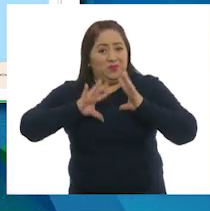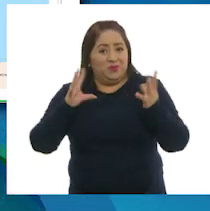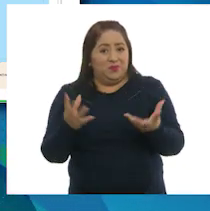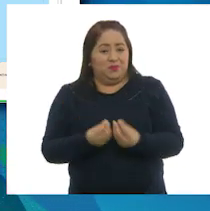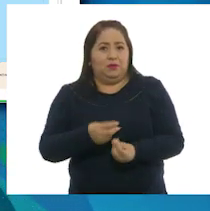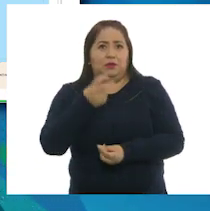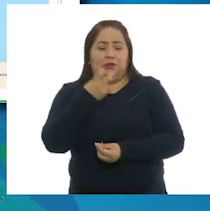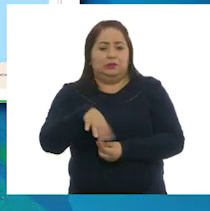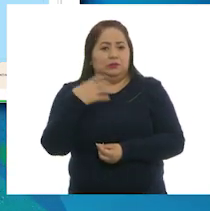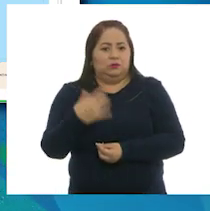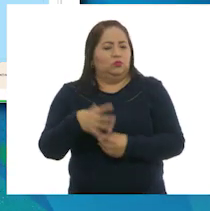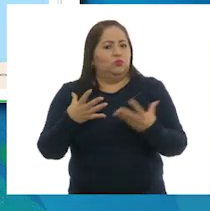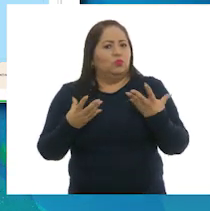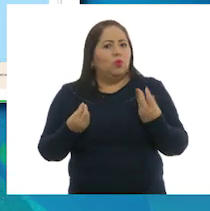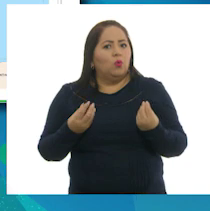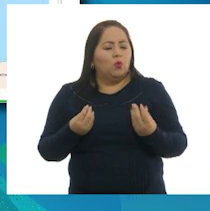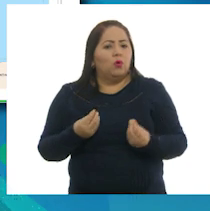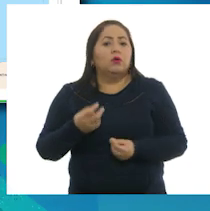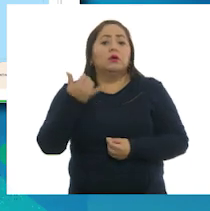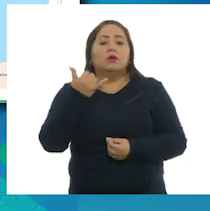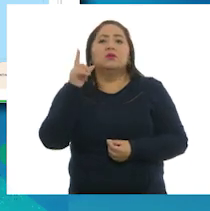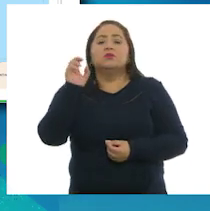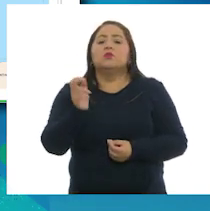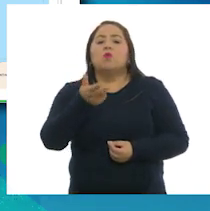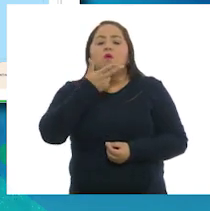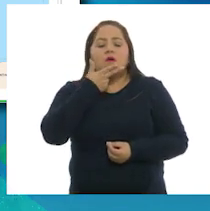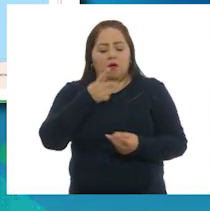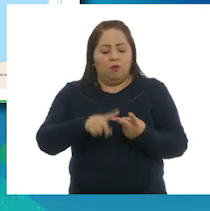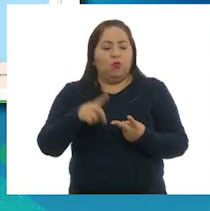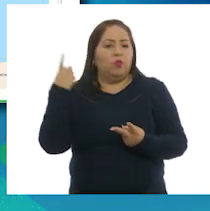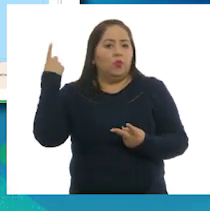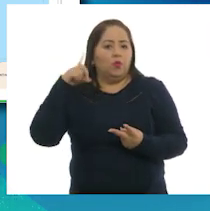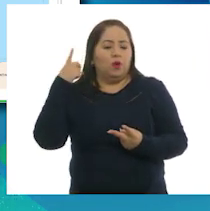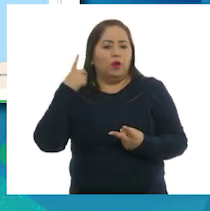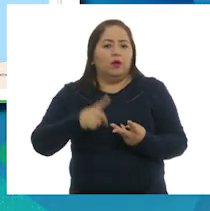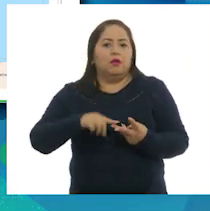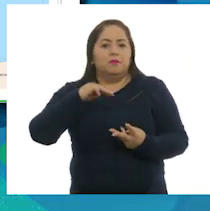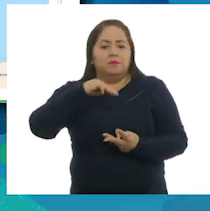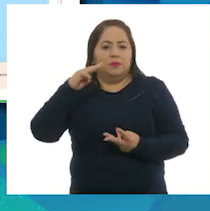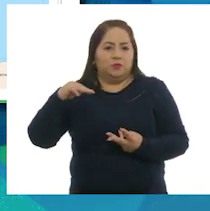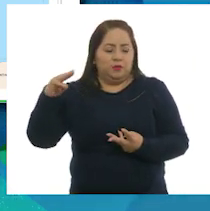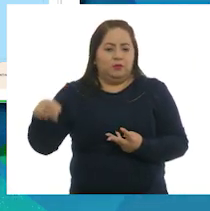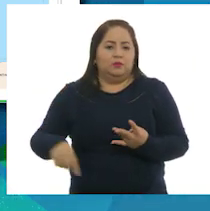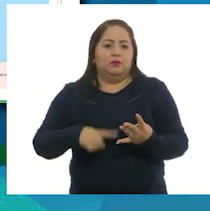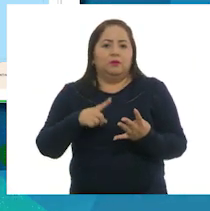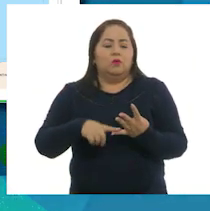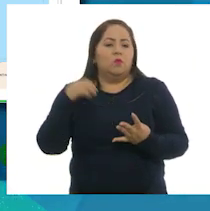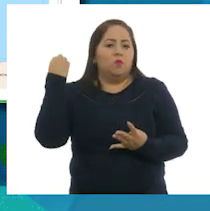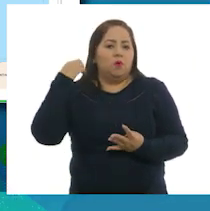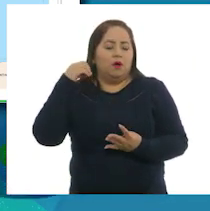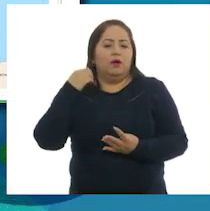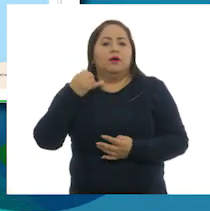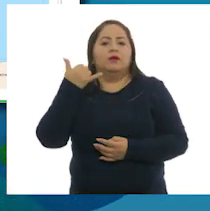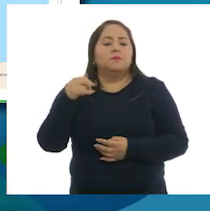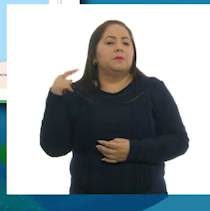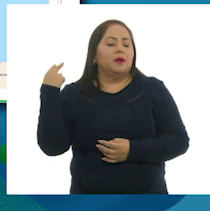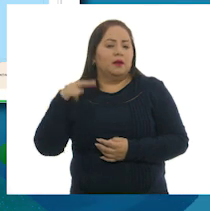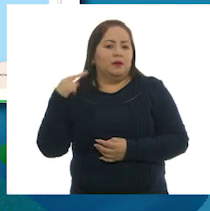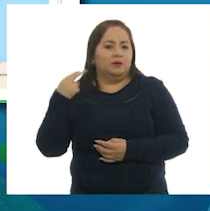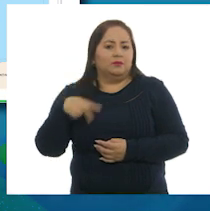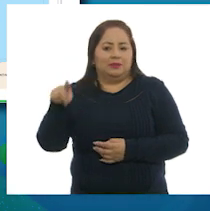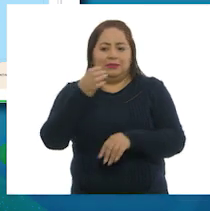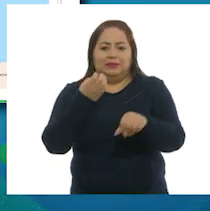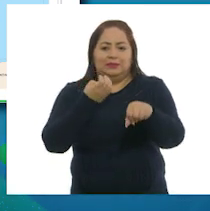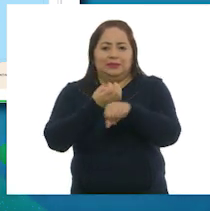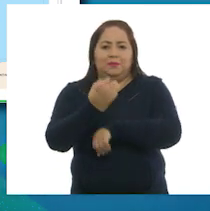Eso es mucho. Y son Chihuahua, Durango, Michoacán, Oaxaca y Veracruz, los